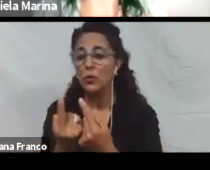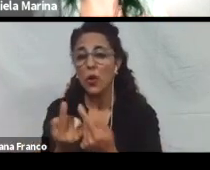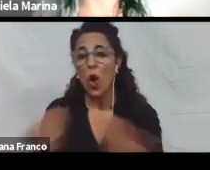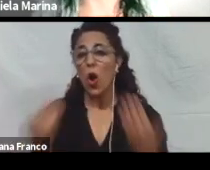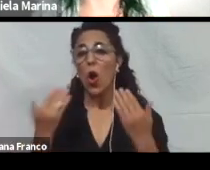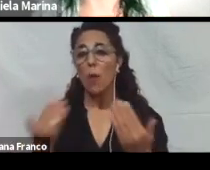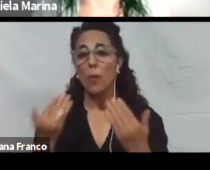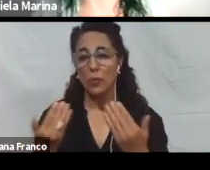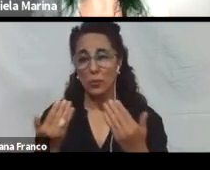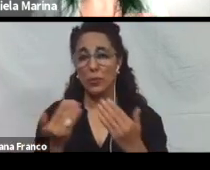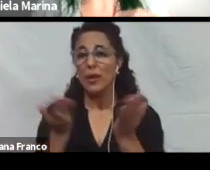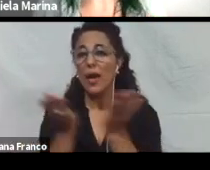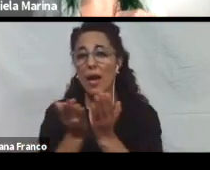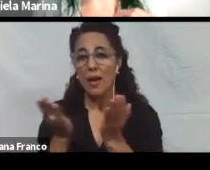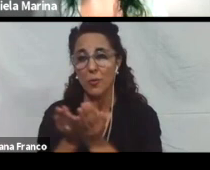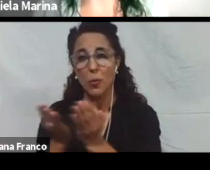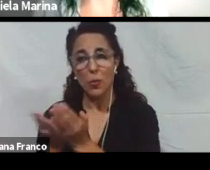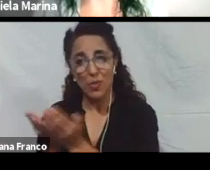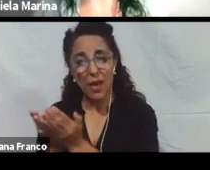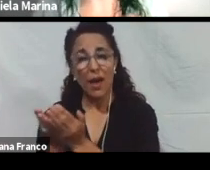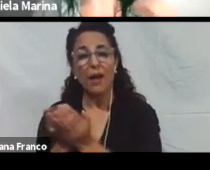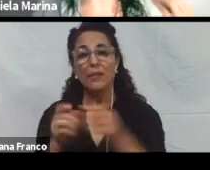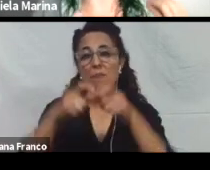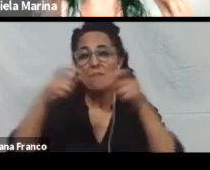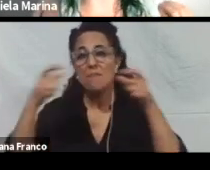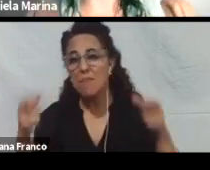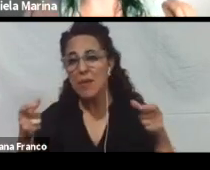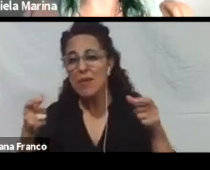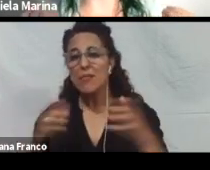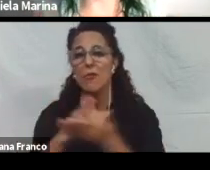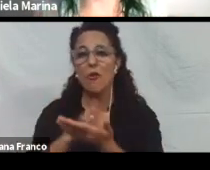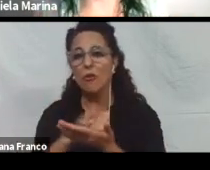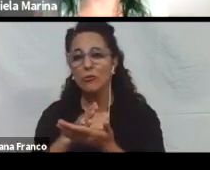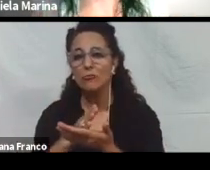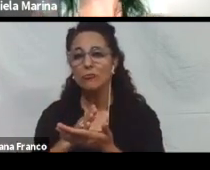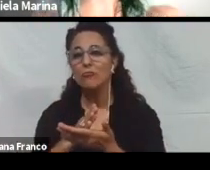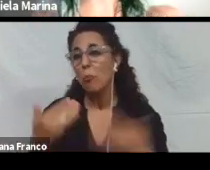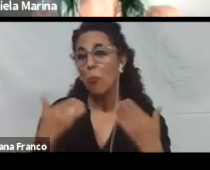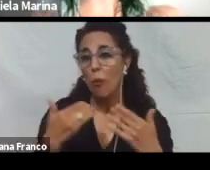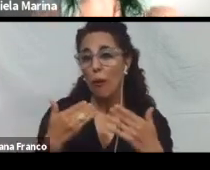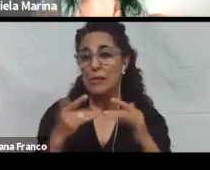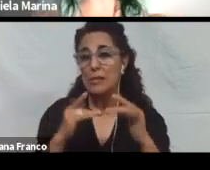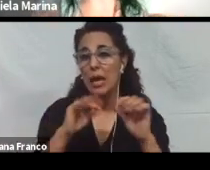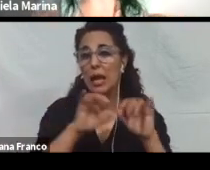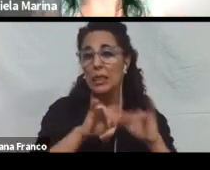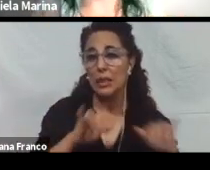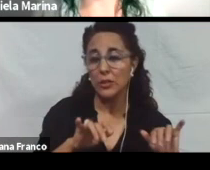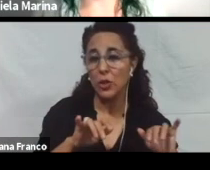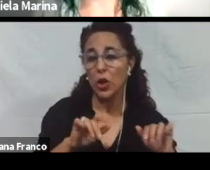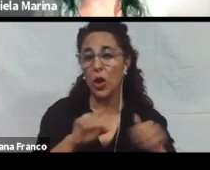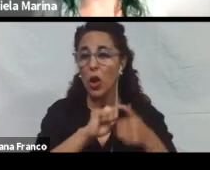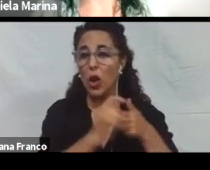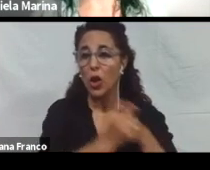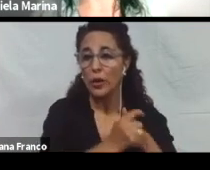de ser estudiantes, y los medios para conseguirlos pueden o no ser tecnológicos, pero deben ser flexibles.